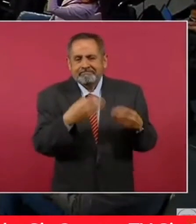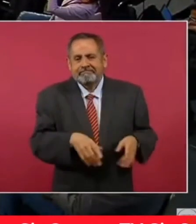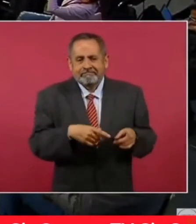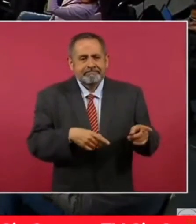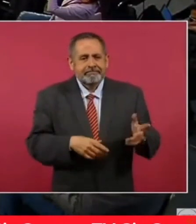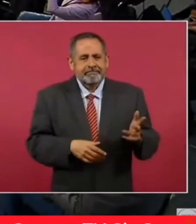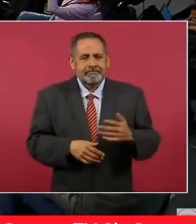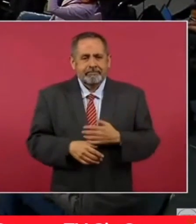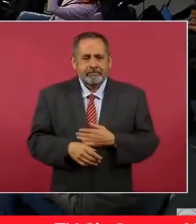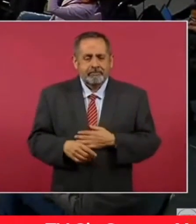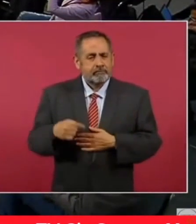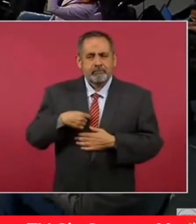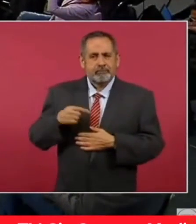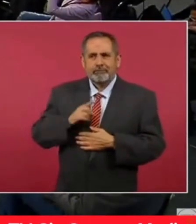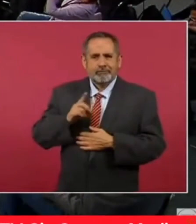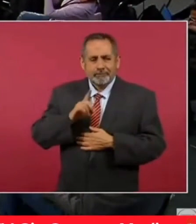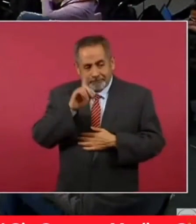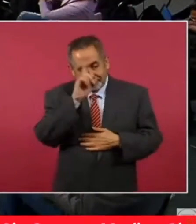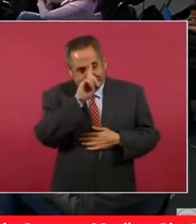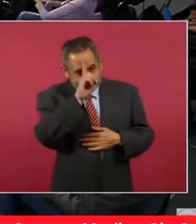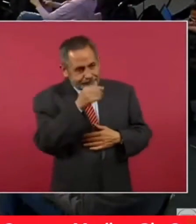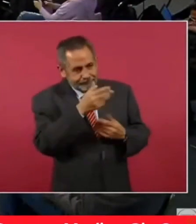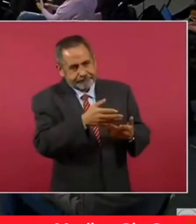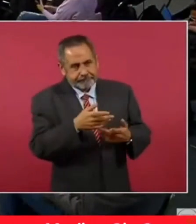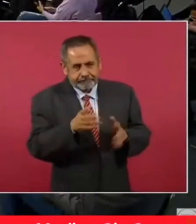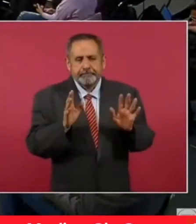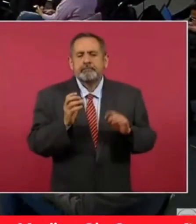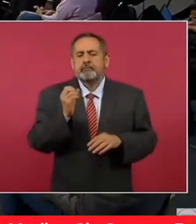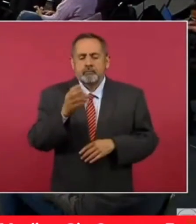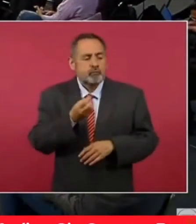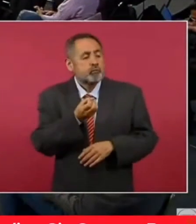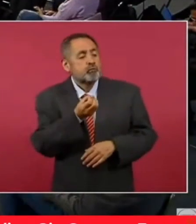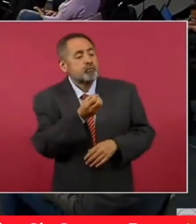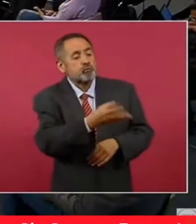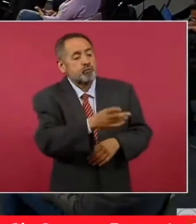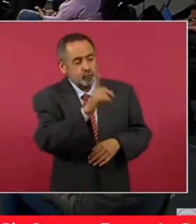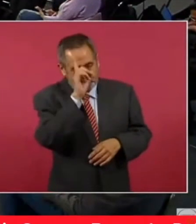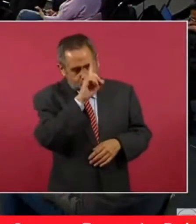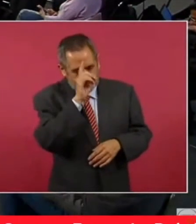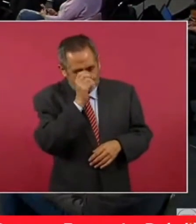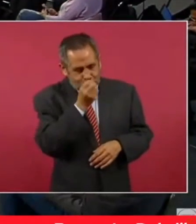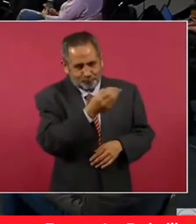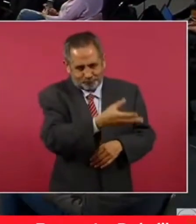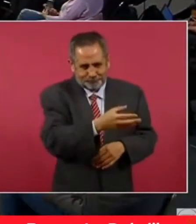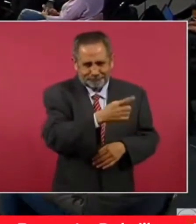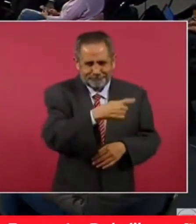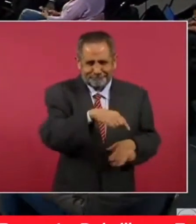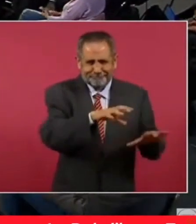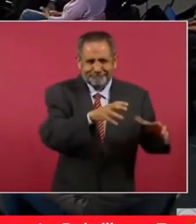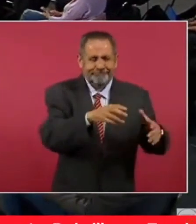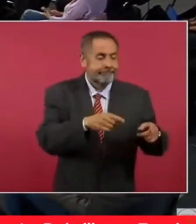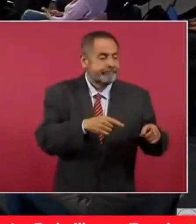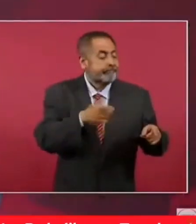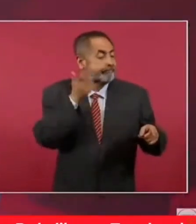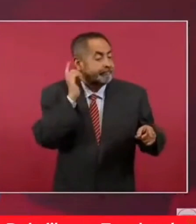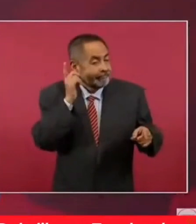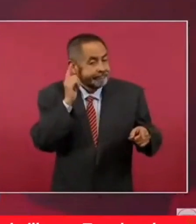Yo no debería estar dando consejos, pero, este, ojalá este,